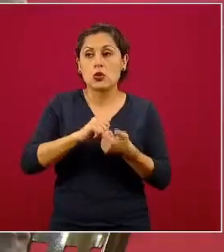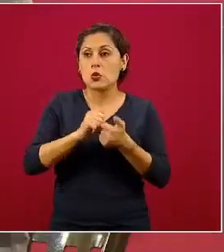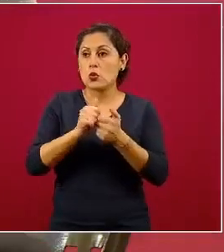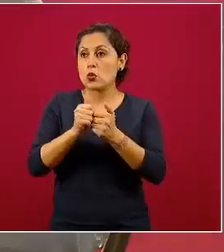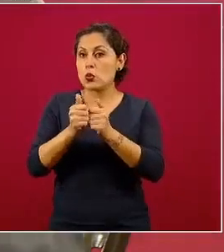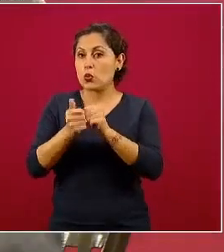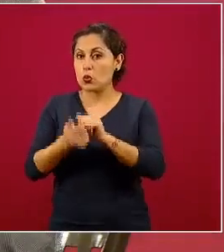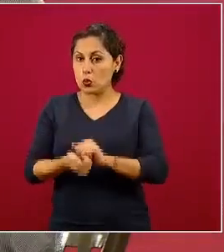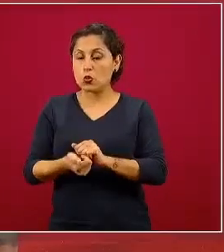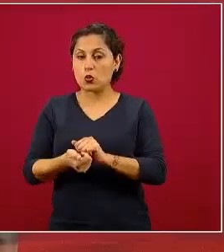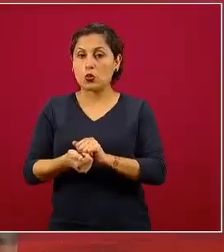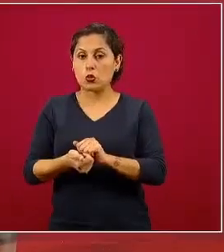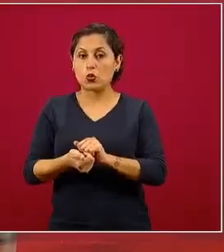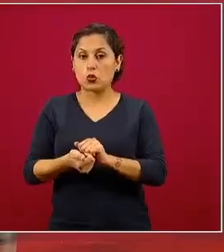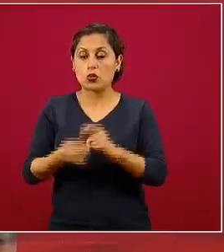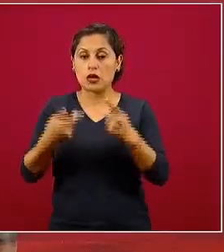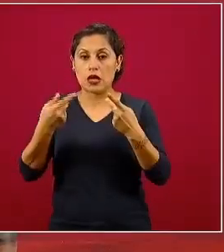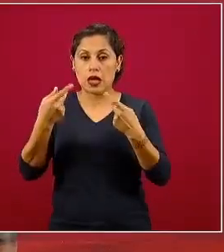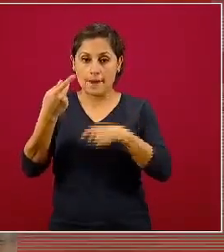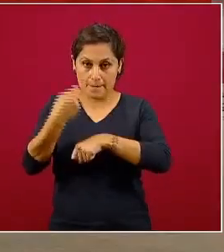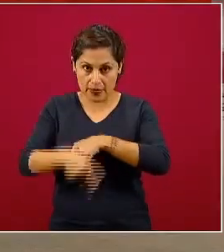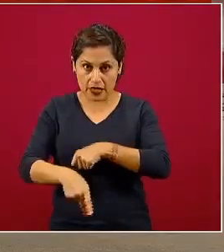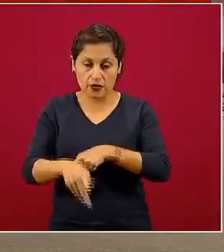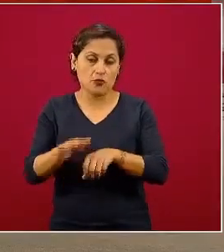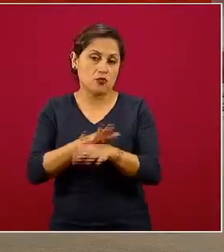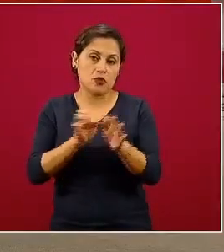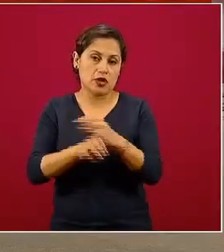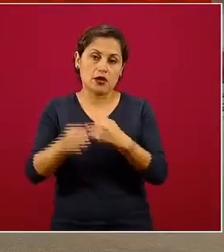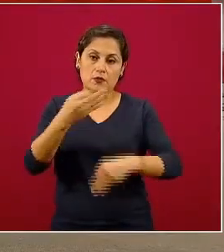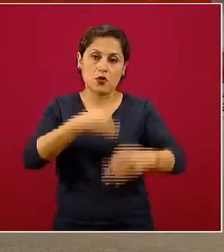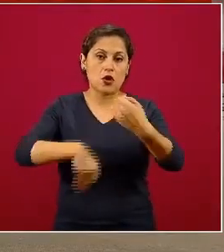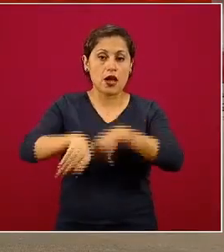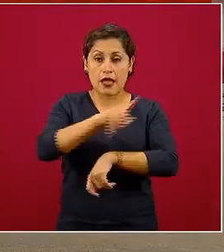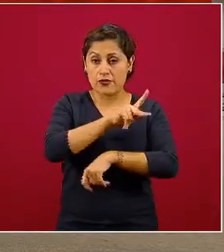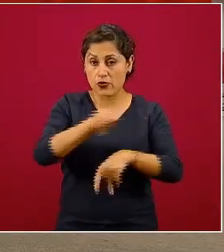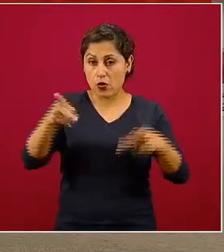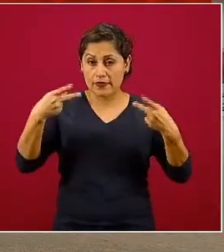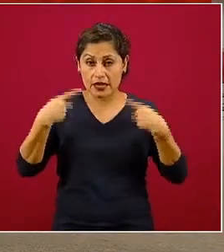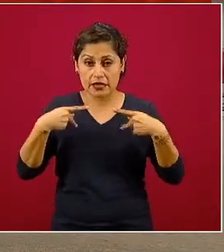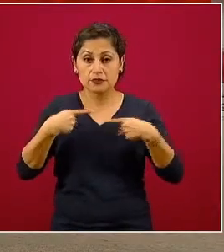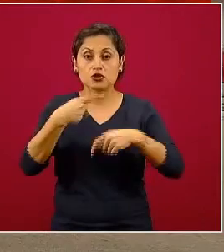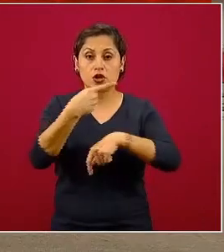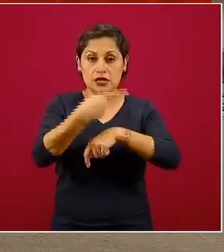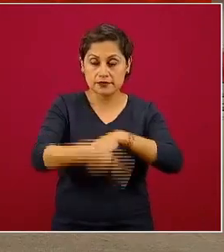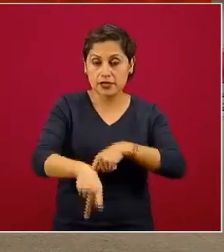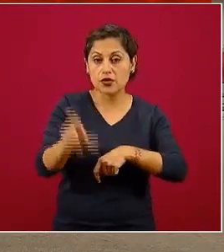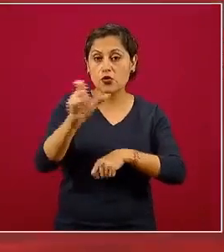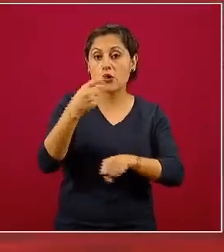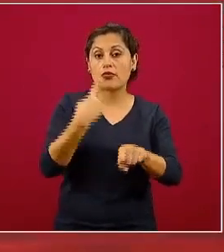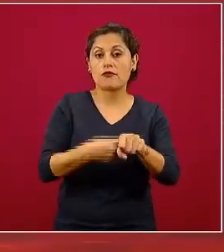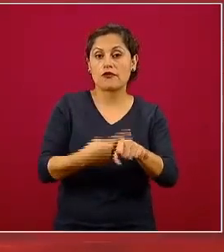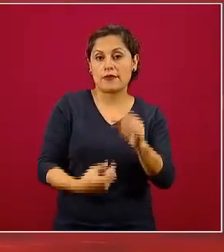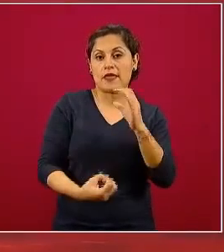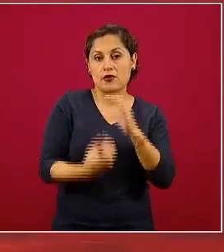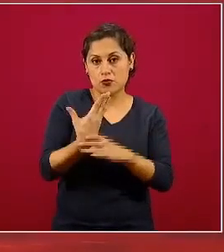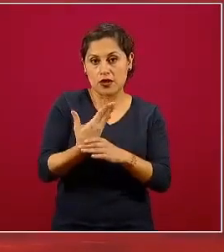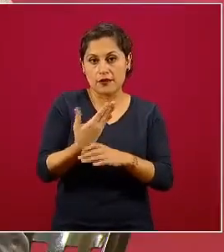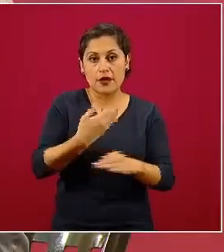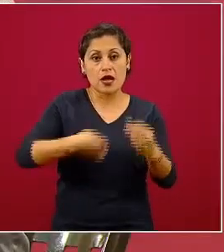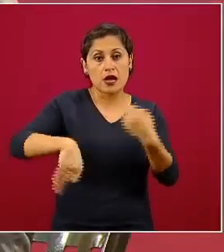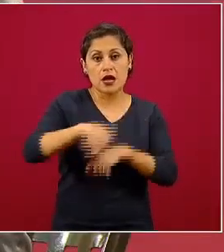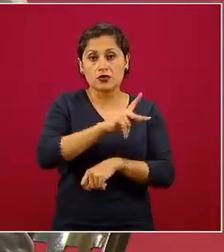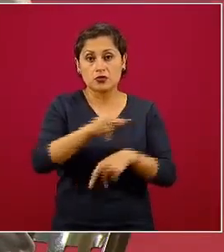todo el mundo es susceptible al inicio de una epidemia de una enfermedad nueva, emergente, como es COVID, entonces todo el mundo empieza